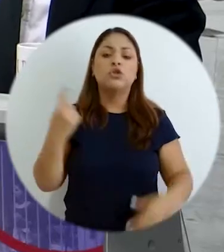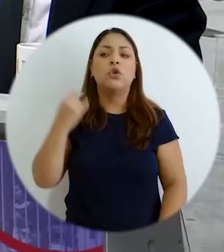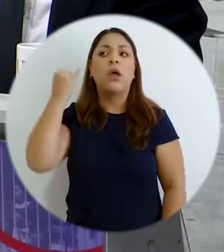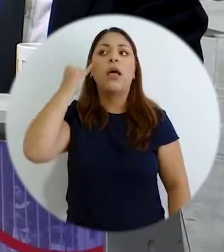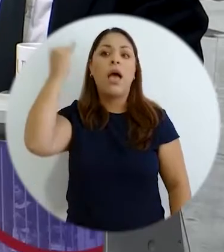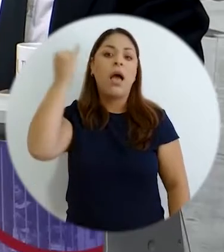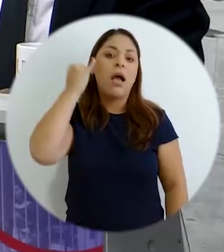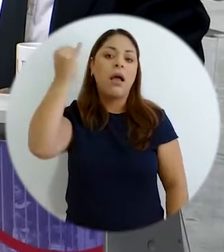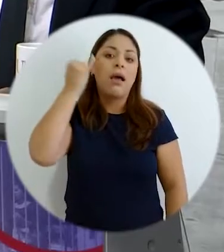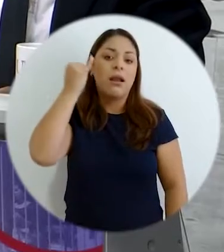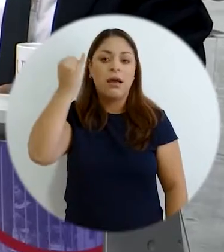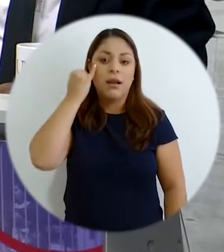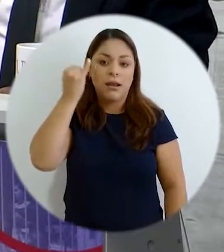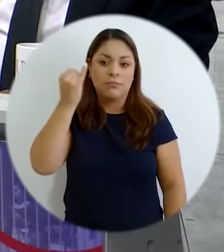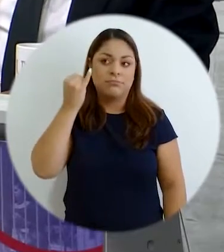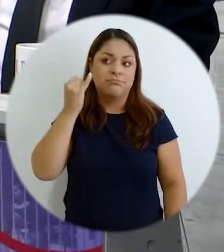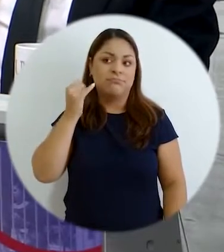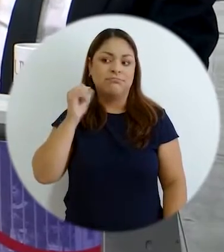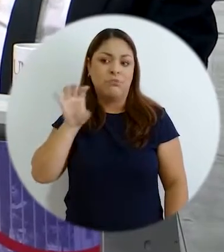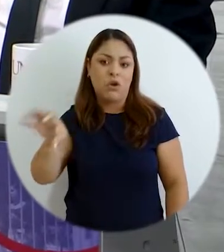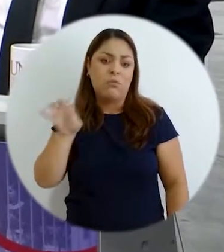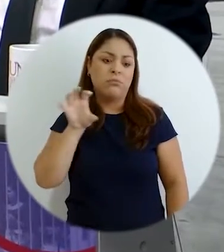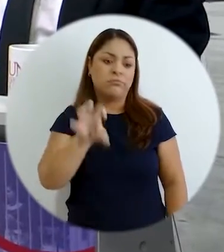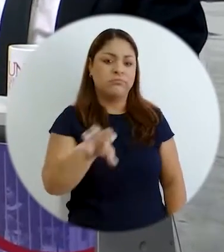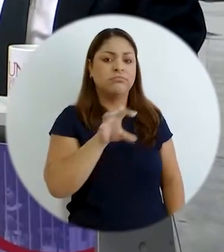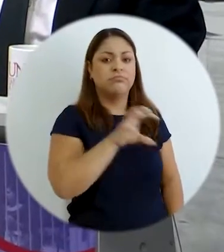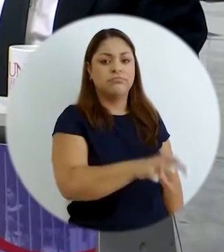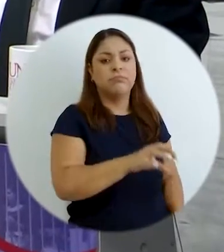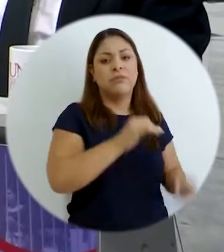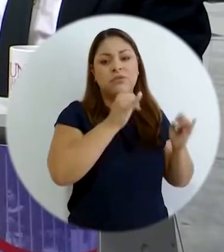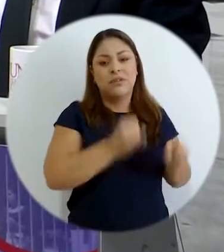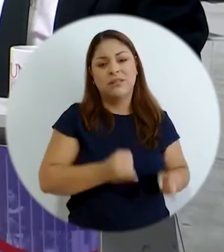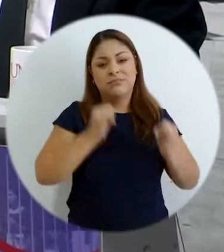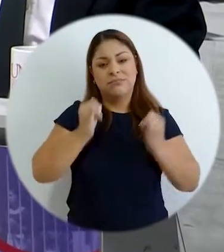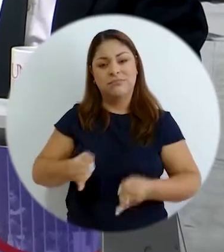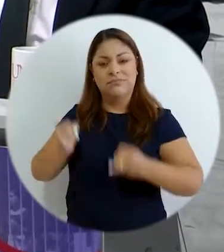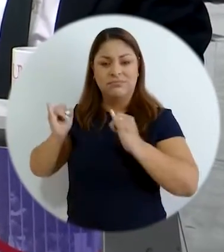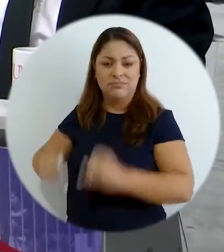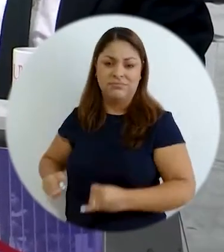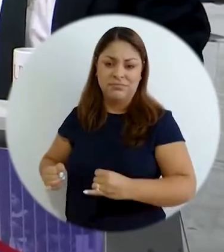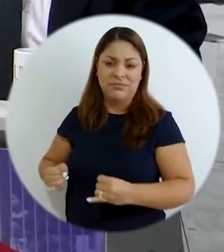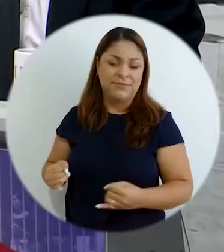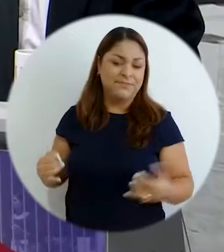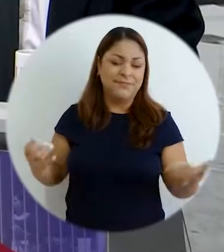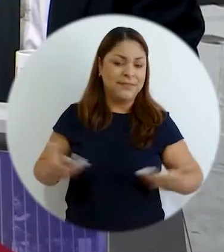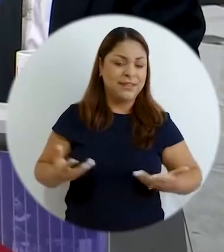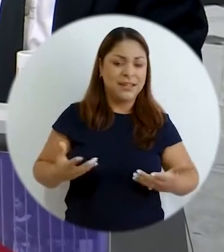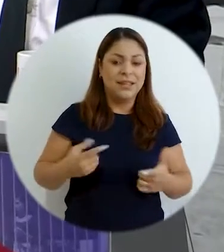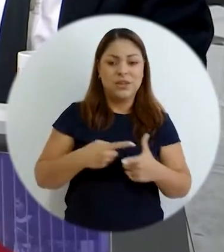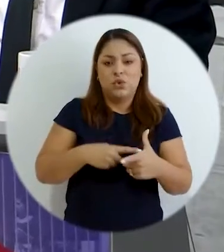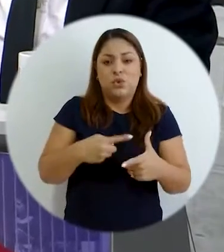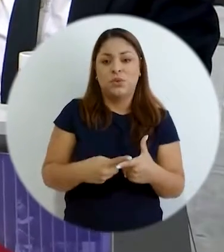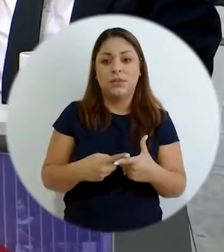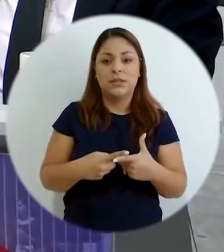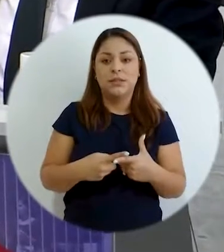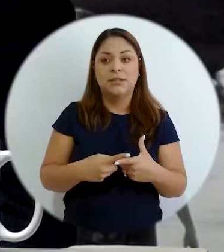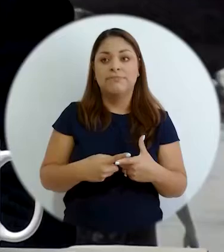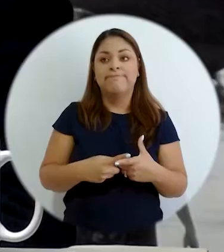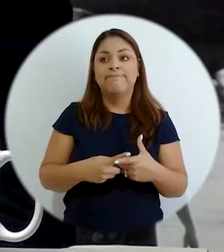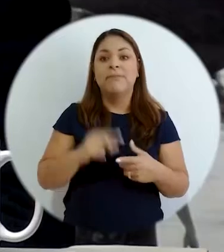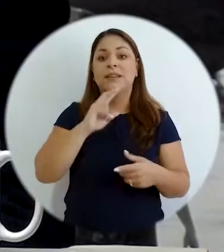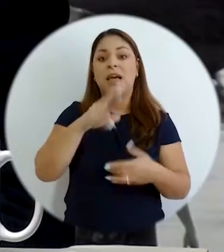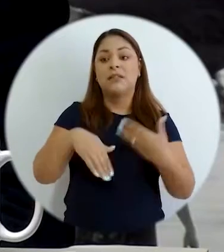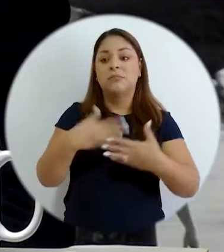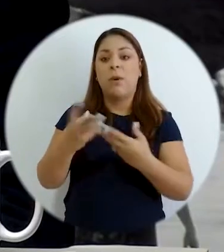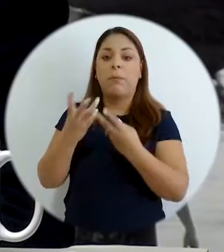son iniciativas particulares, especializadas, individualizadas que al